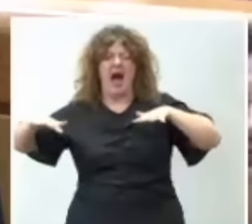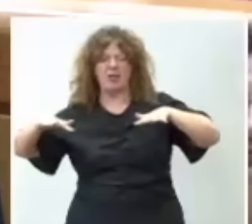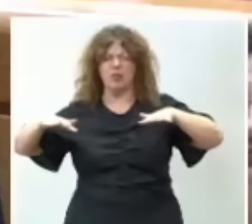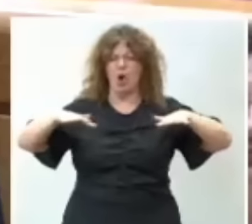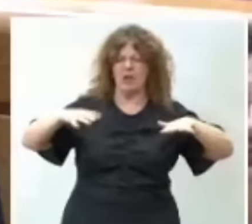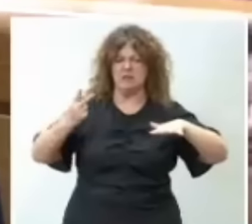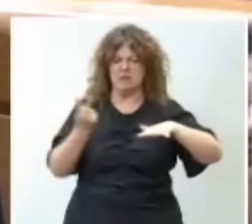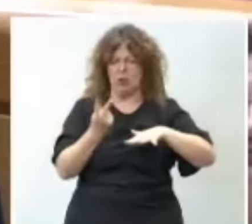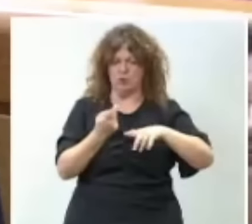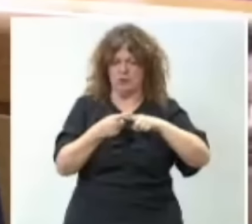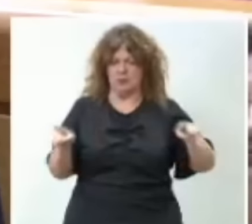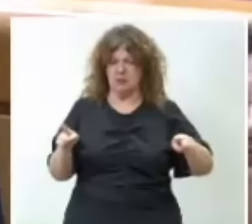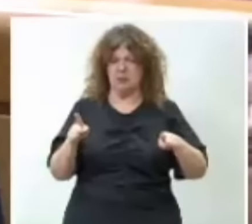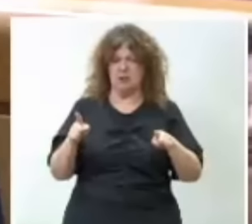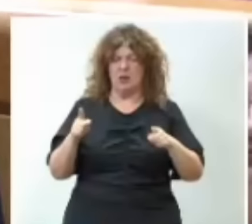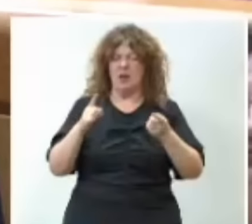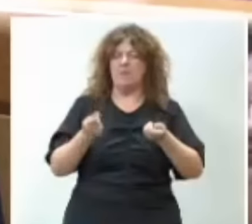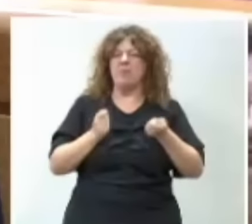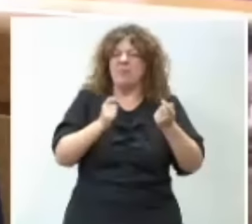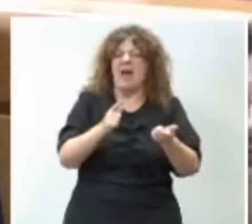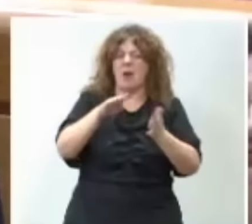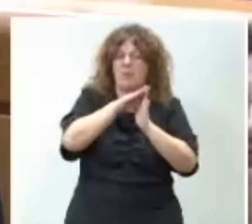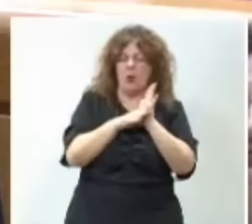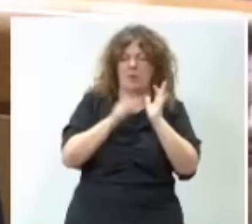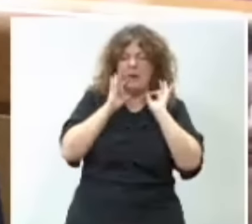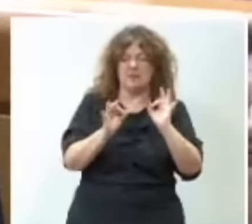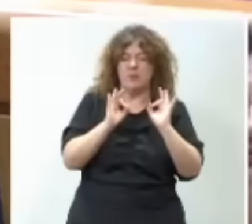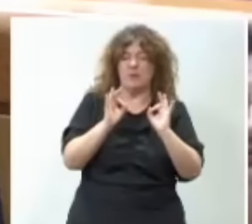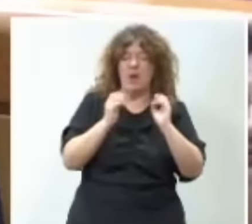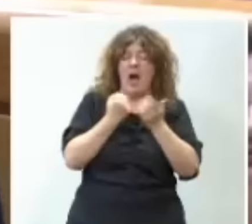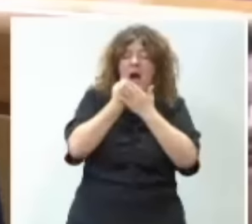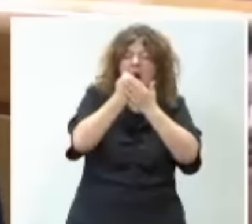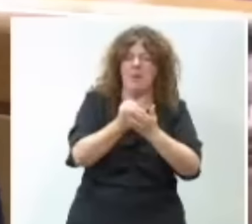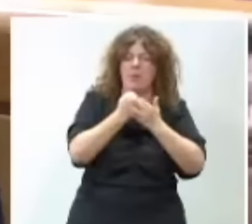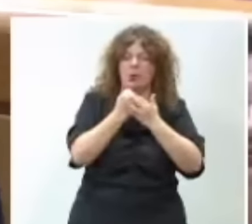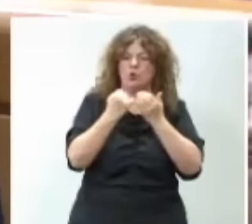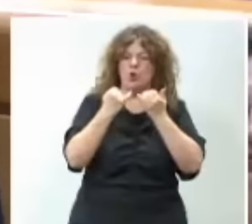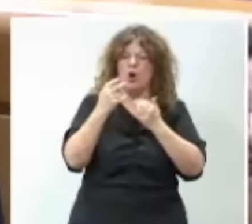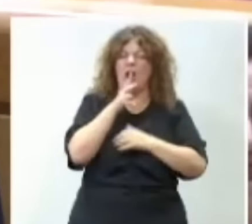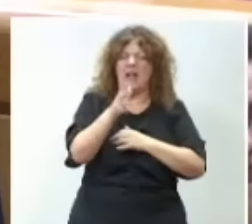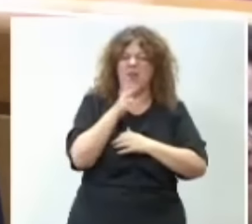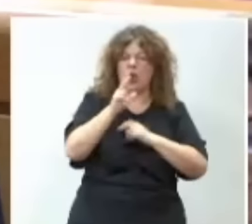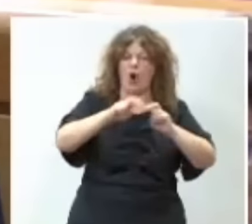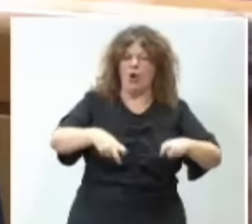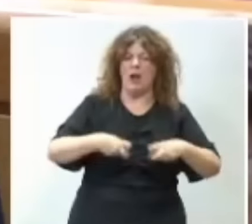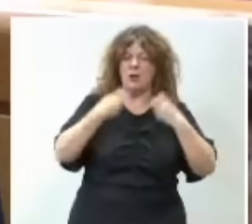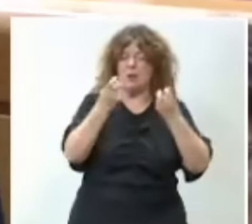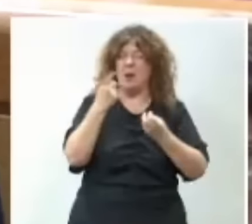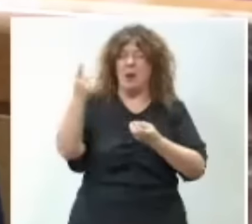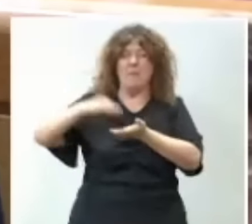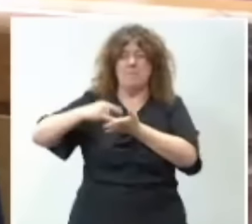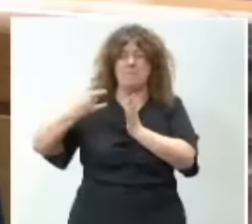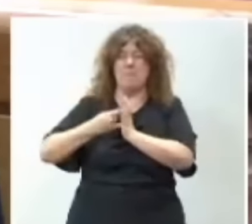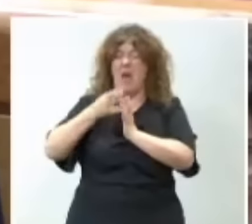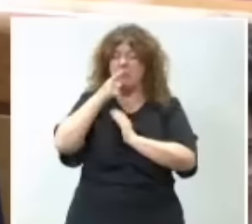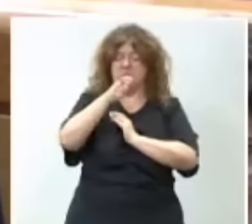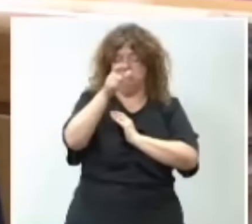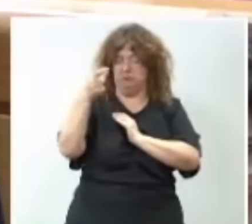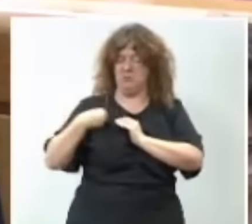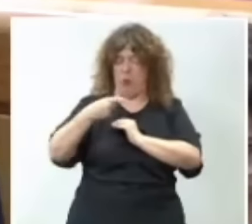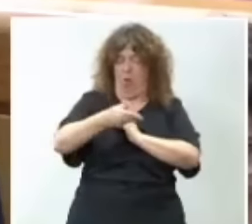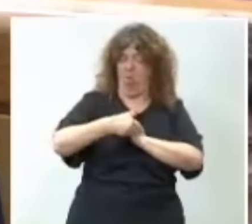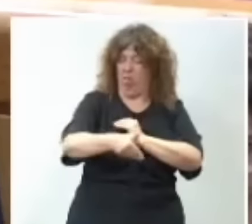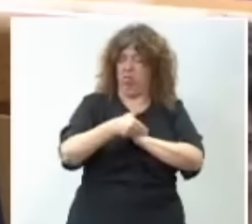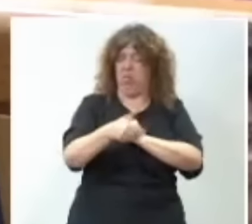colocar un programa específico de apoyo al hidrógeno renovable en ese plan de recuperación que ustedes tanto denostan y que, por cierto,